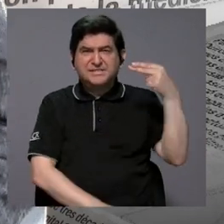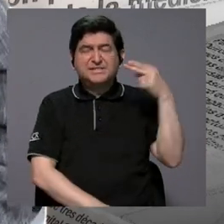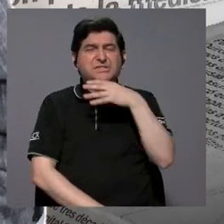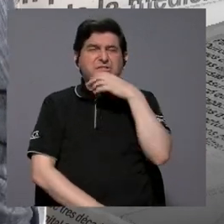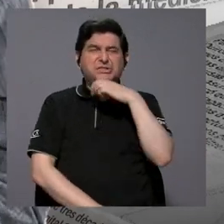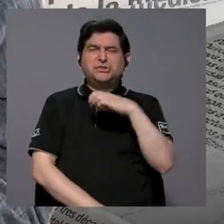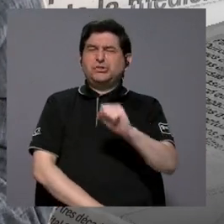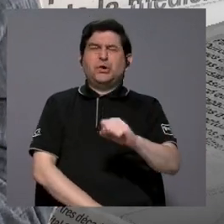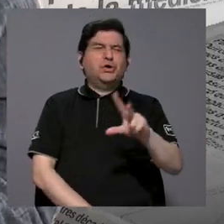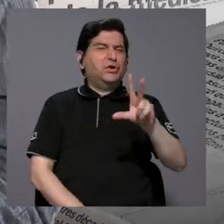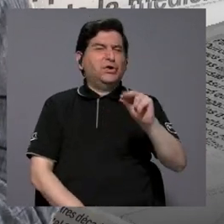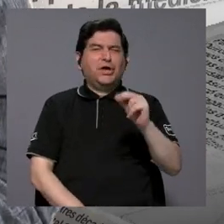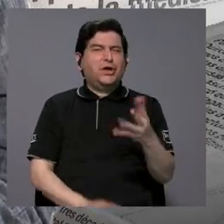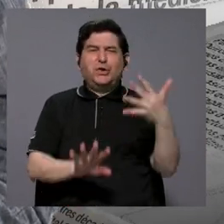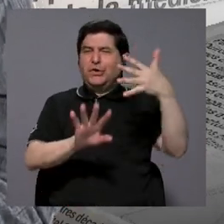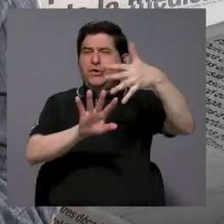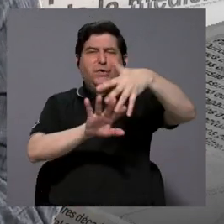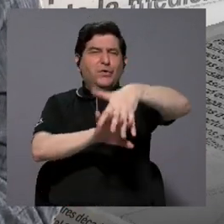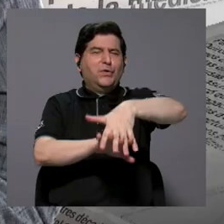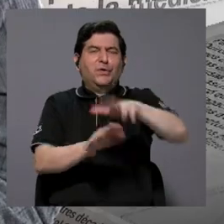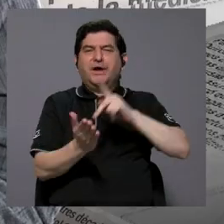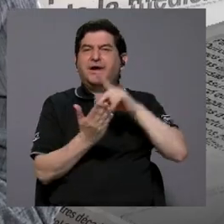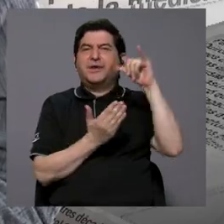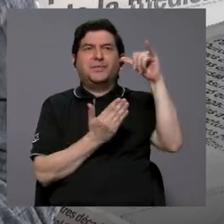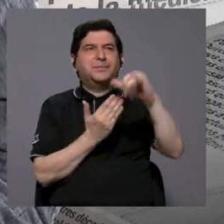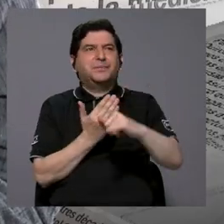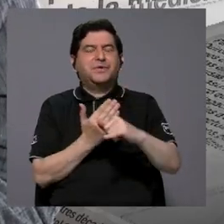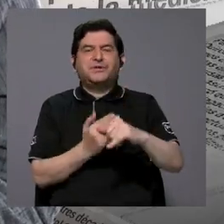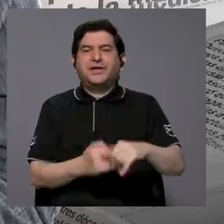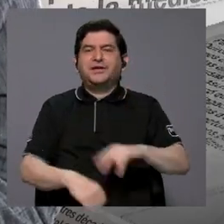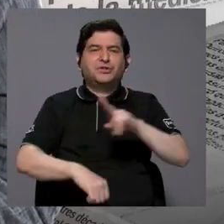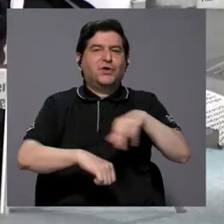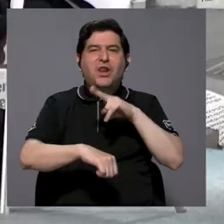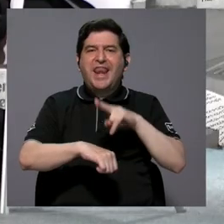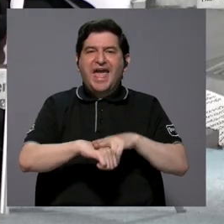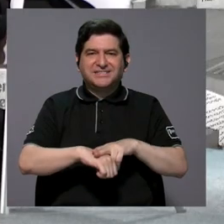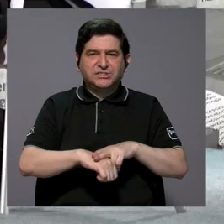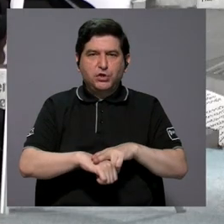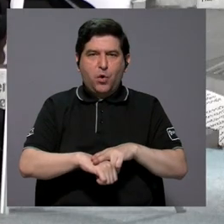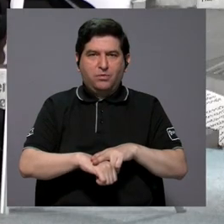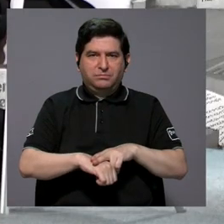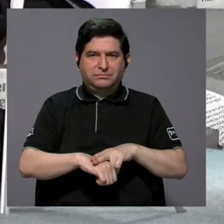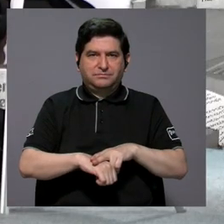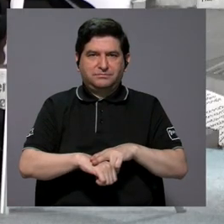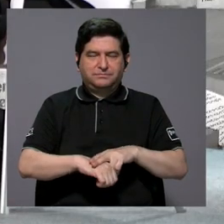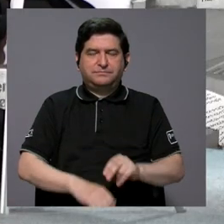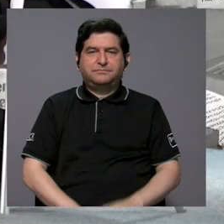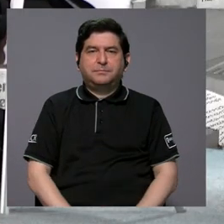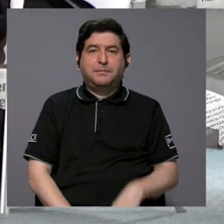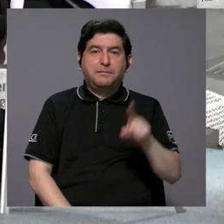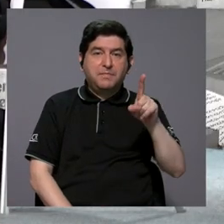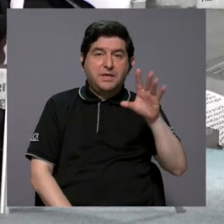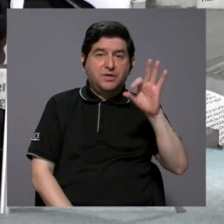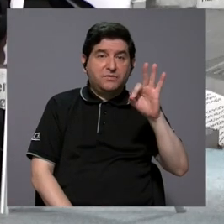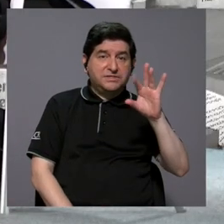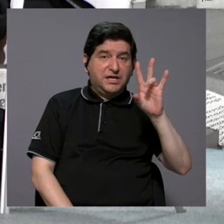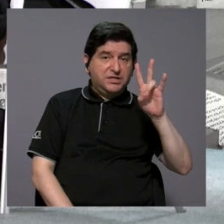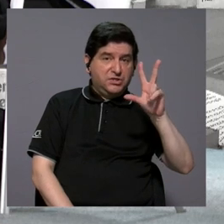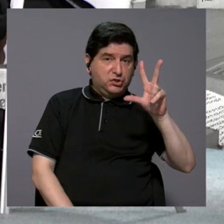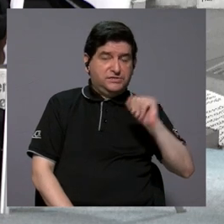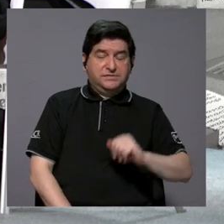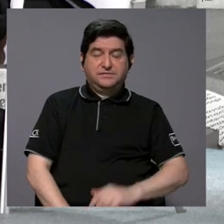antigua no ha sido integrada a un proyecto de nación y en 1973